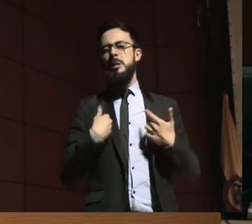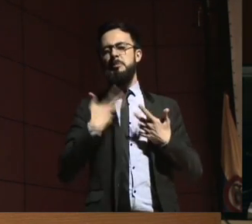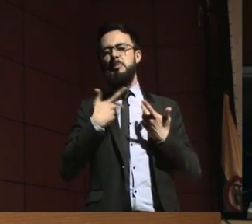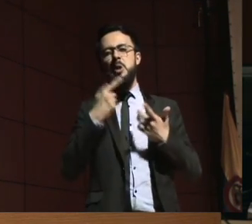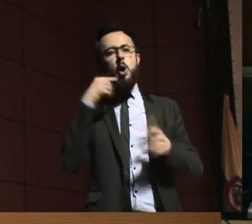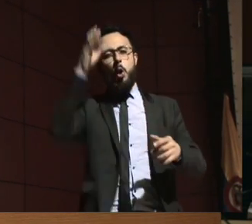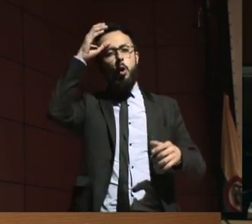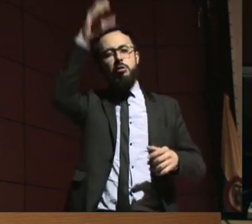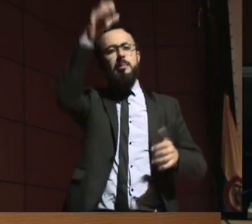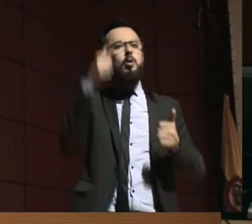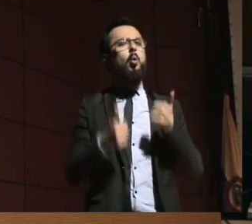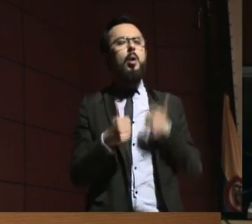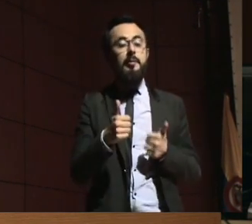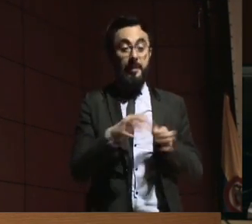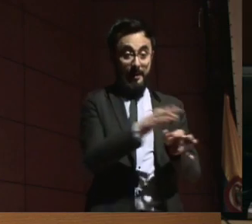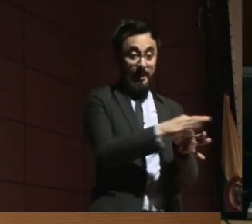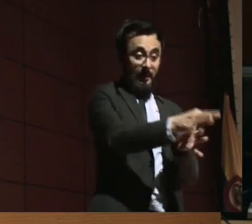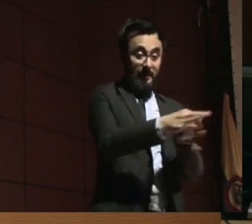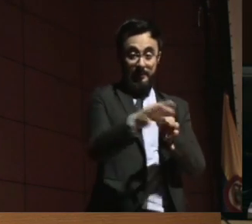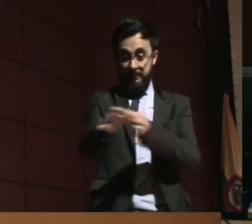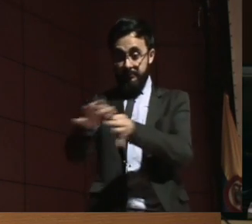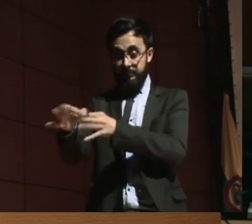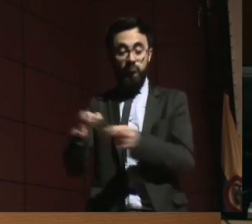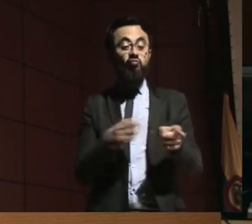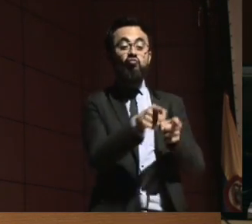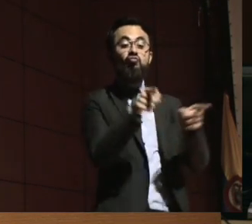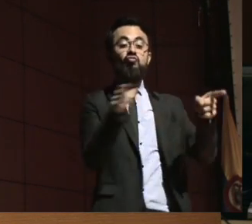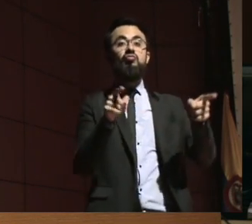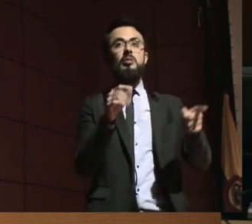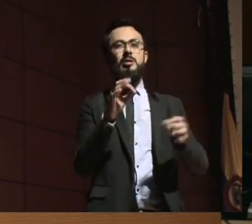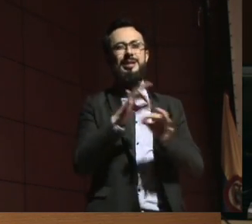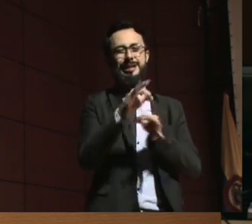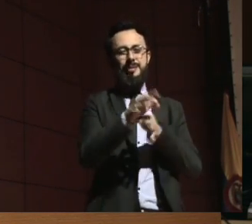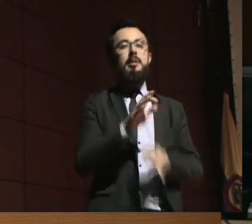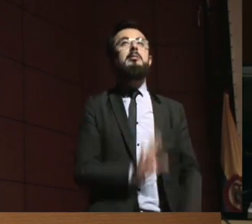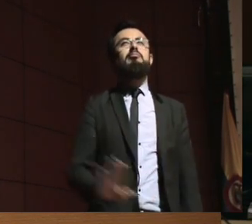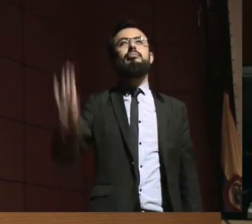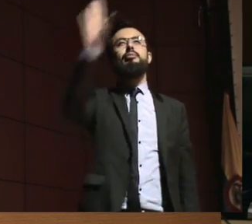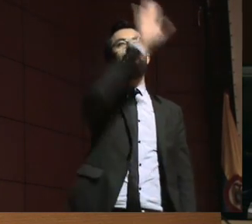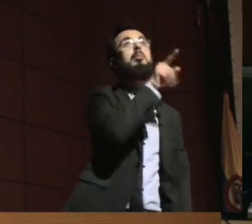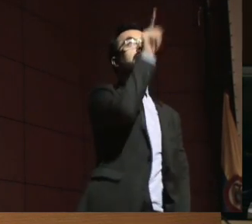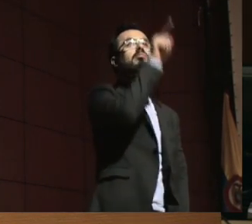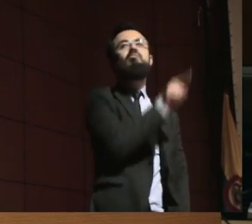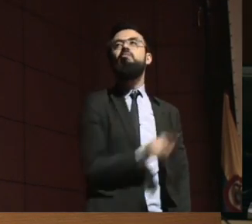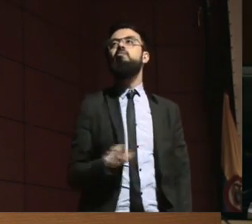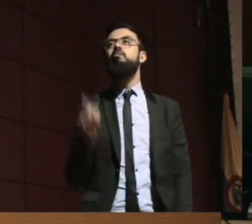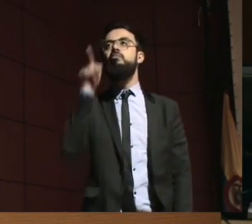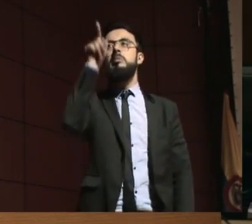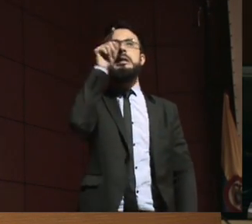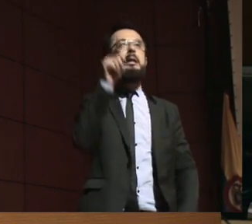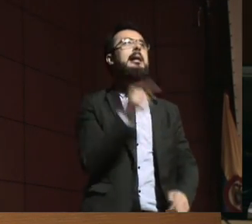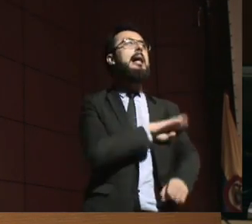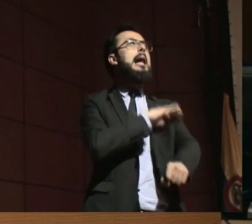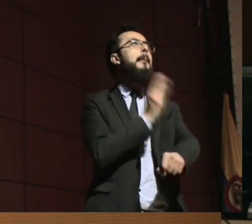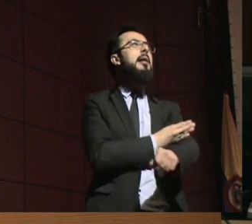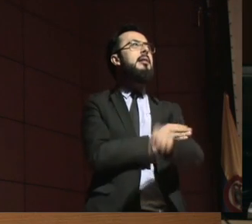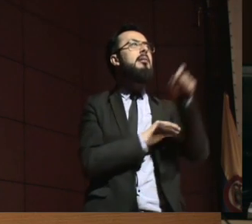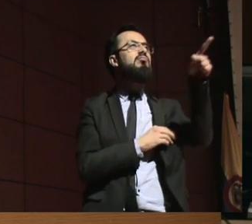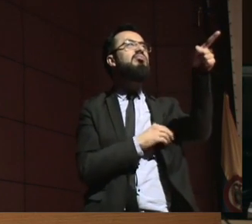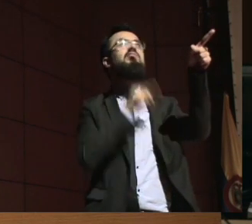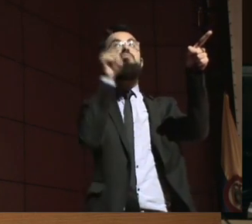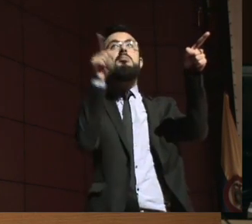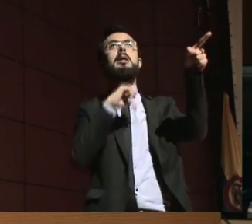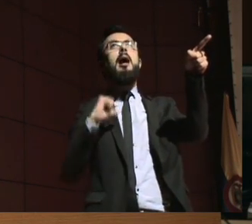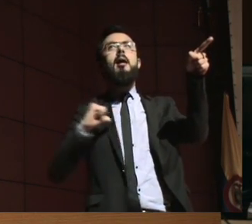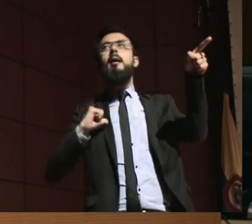que las entidades supieran, además, quiénes son aquellas entidades calificadas para